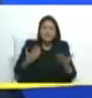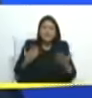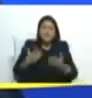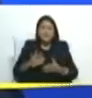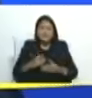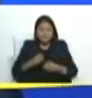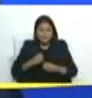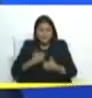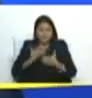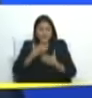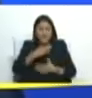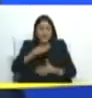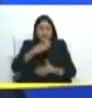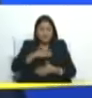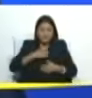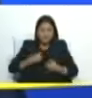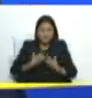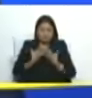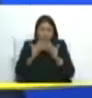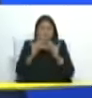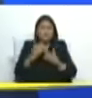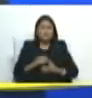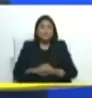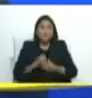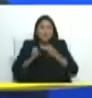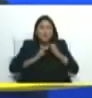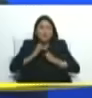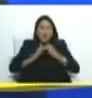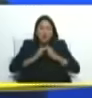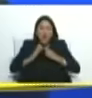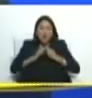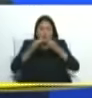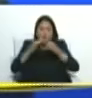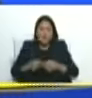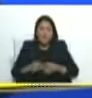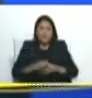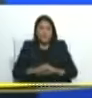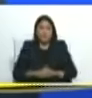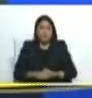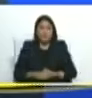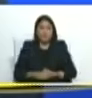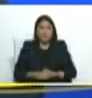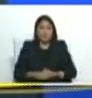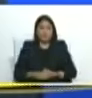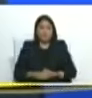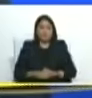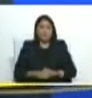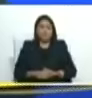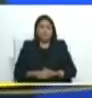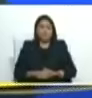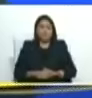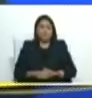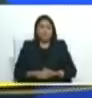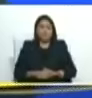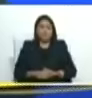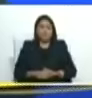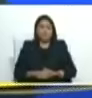salida del alma profunda es un mensaje venido como de lejos y